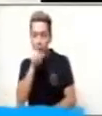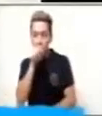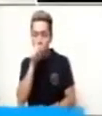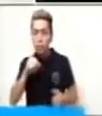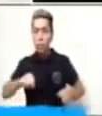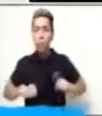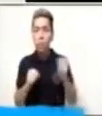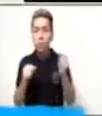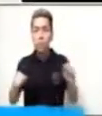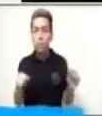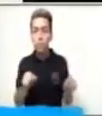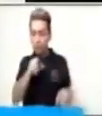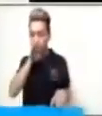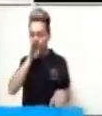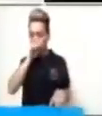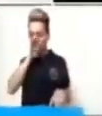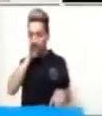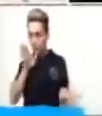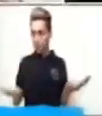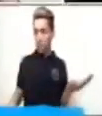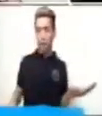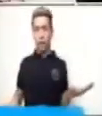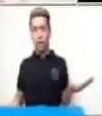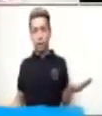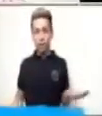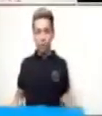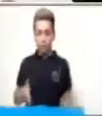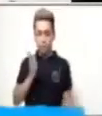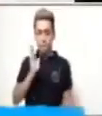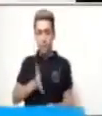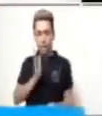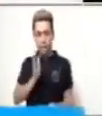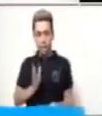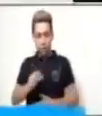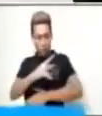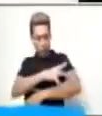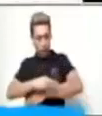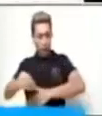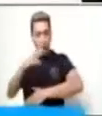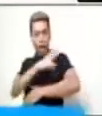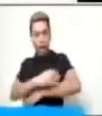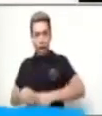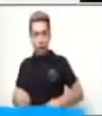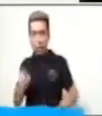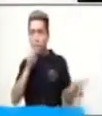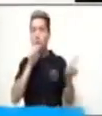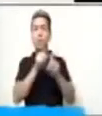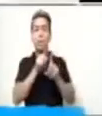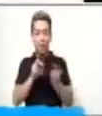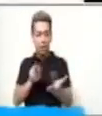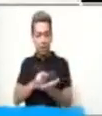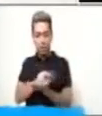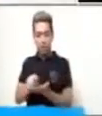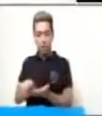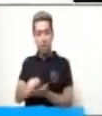patos, perro, gato, incluso un ratón. A nadie le gustan los ratones,